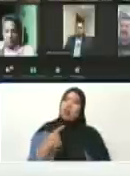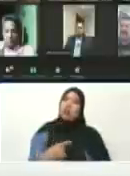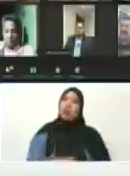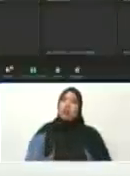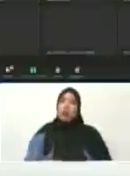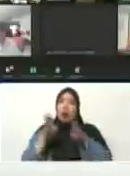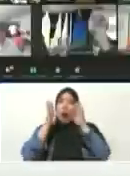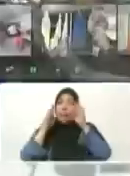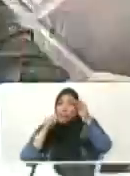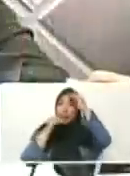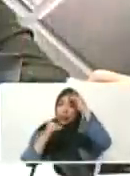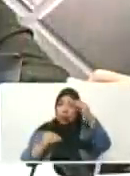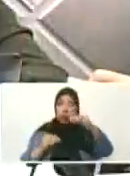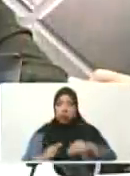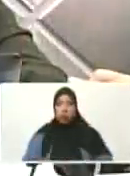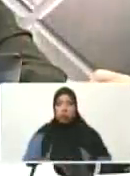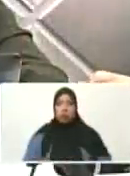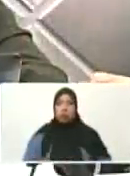pendientes.